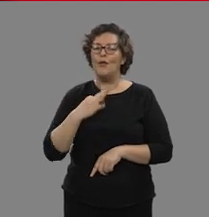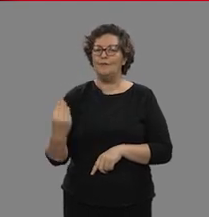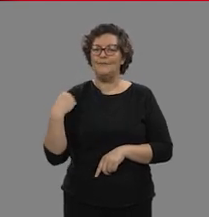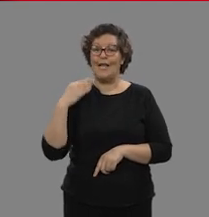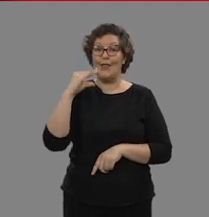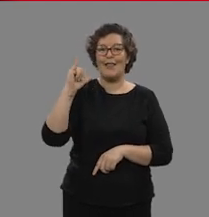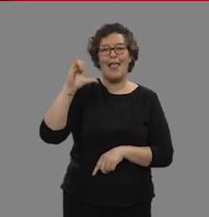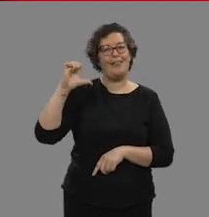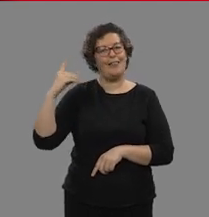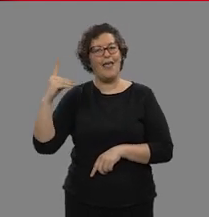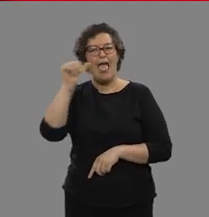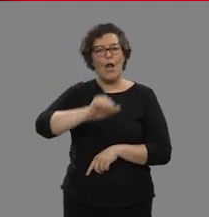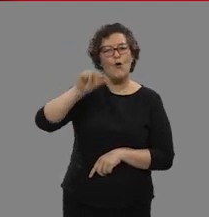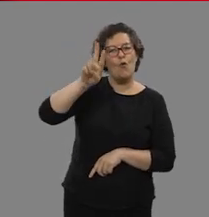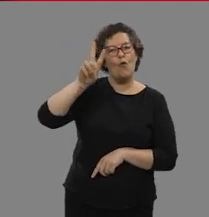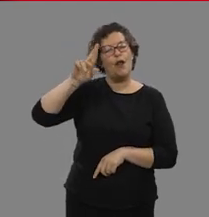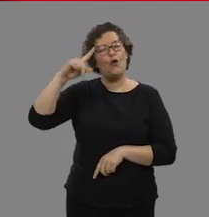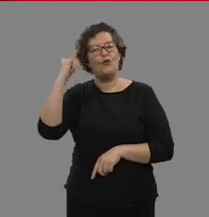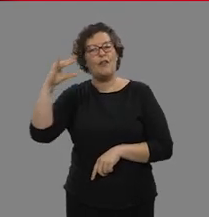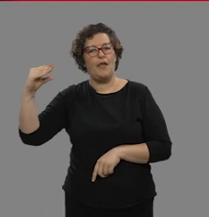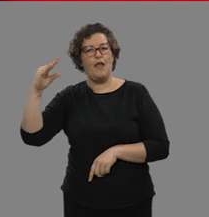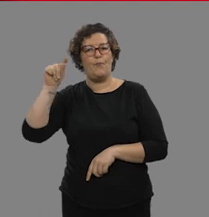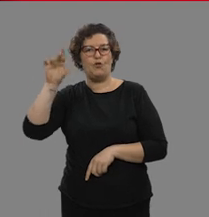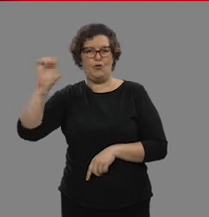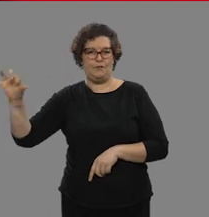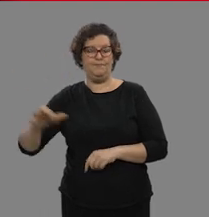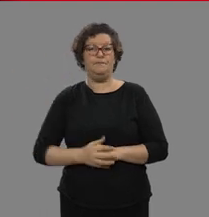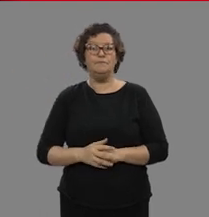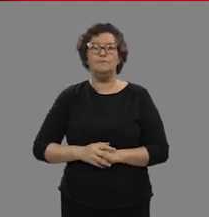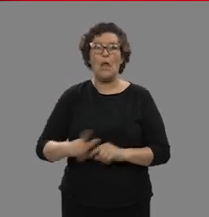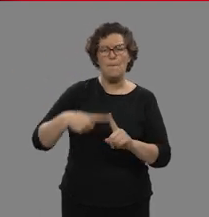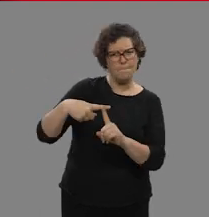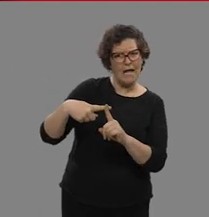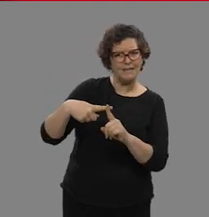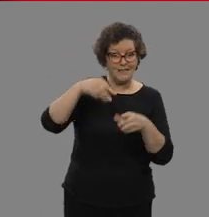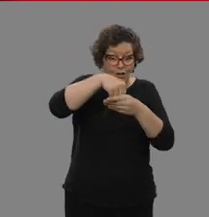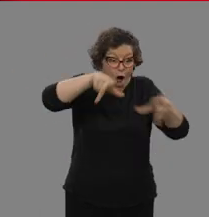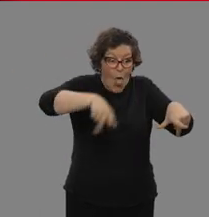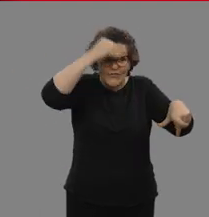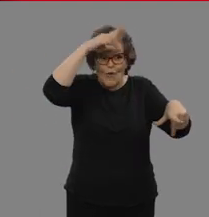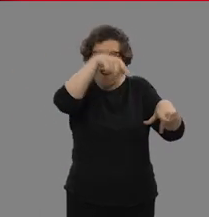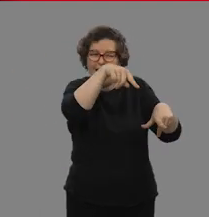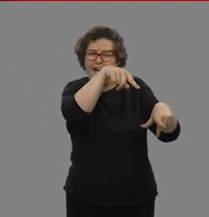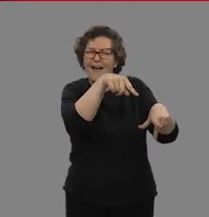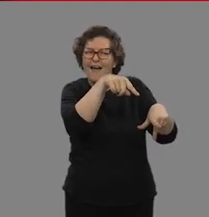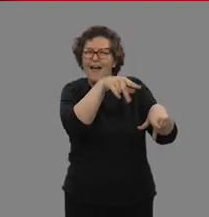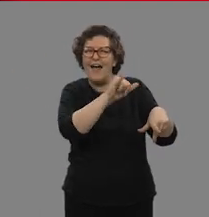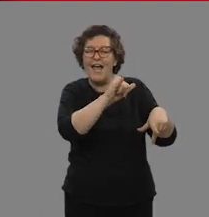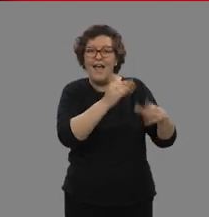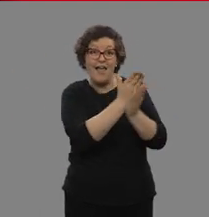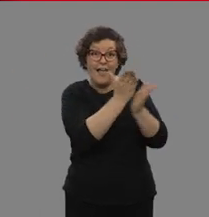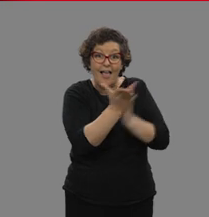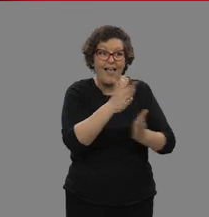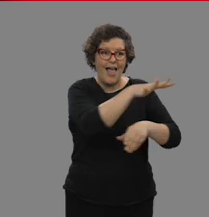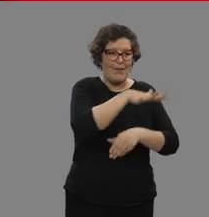ciet.urjc.es. Además, en aula virtual dispones de otros